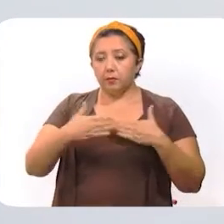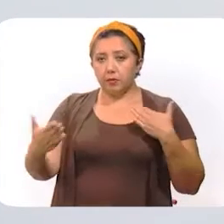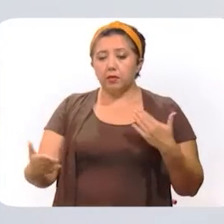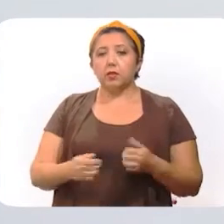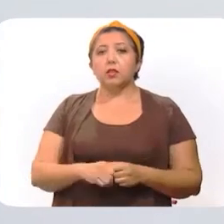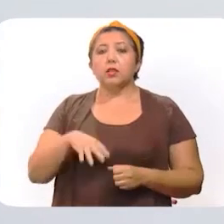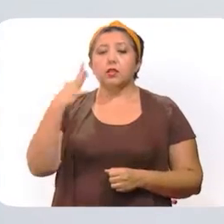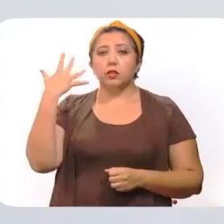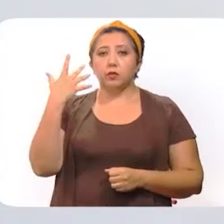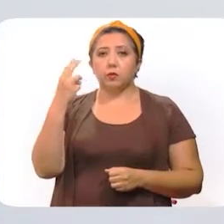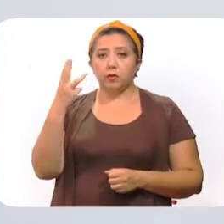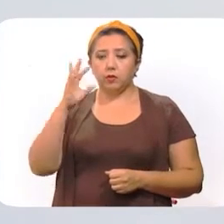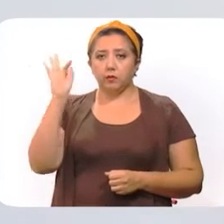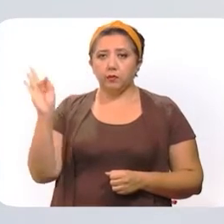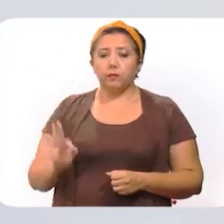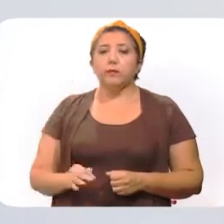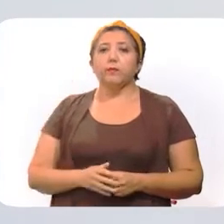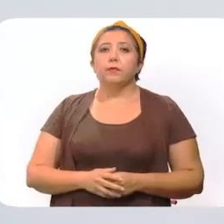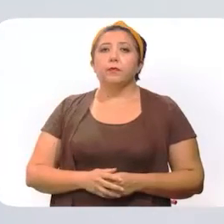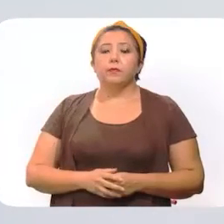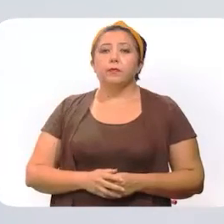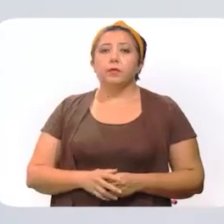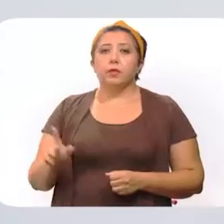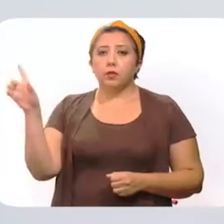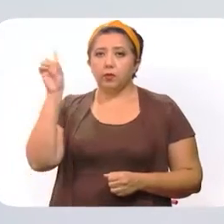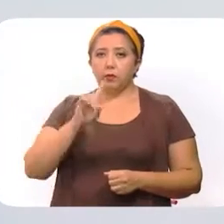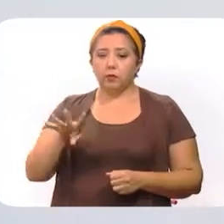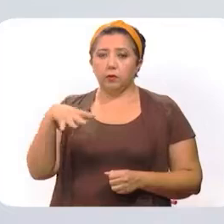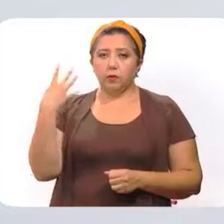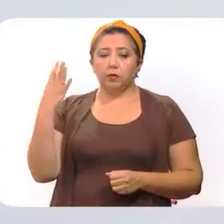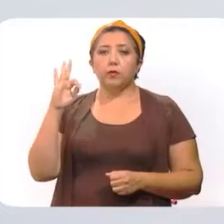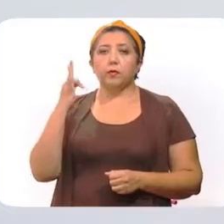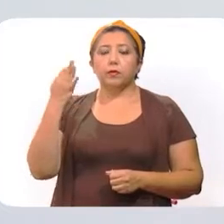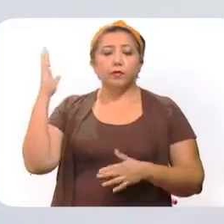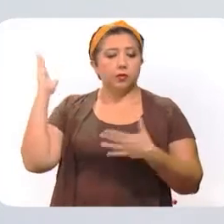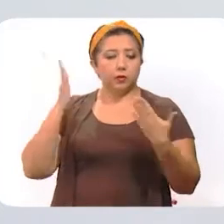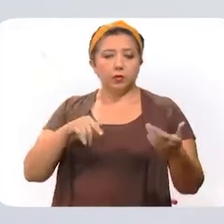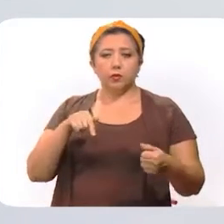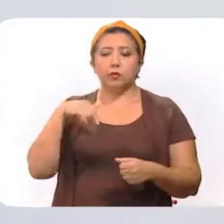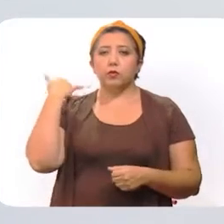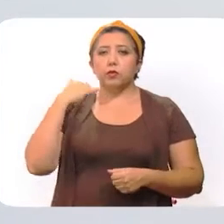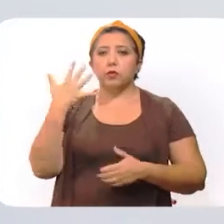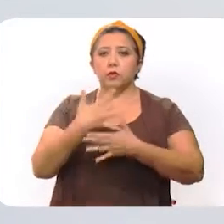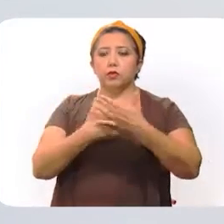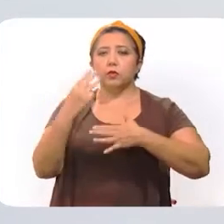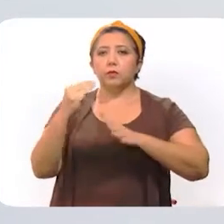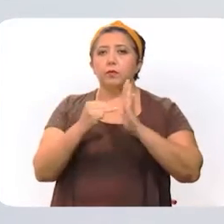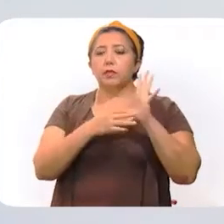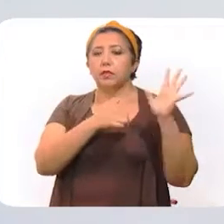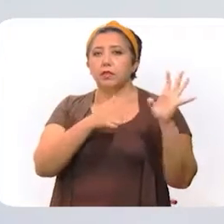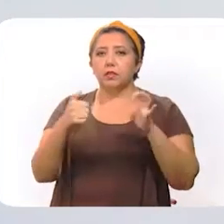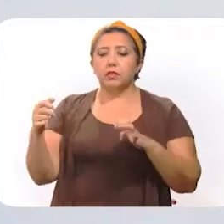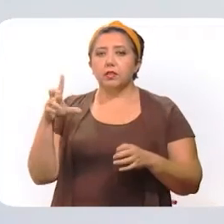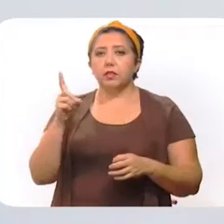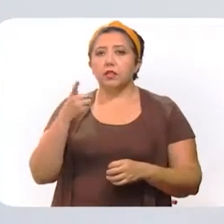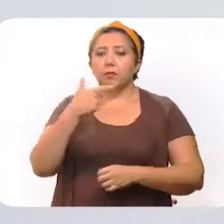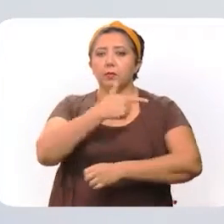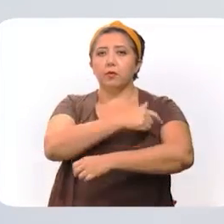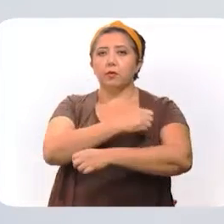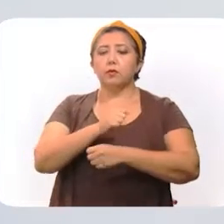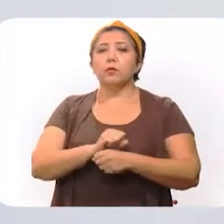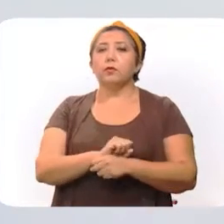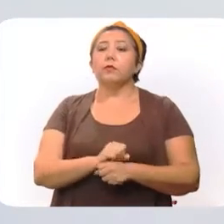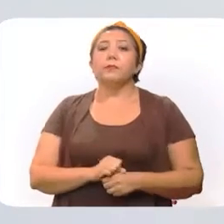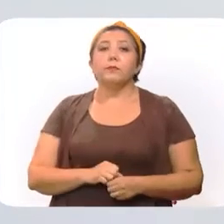vacunación es del 53%. El domingo 14 de febrero llegaron a Yucatán 15,630 dosis de la vacuna contra el